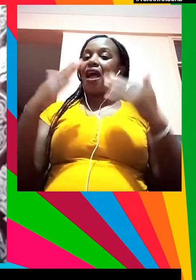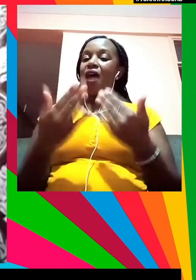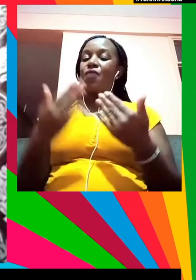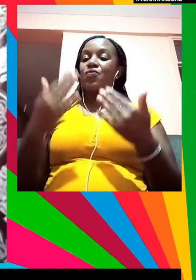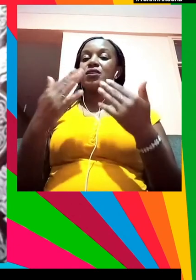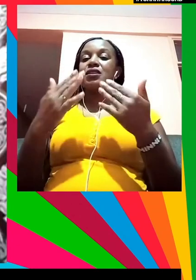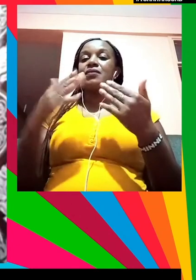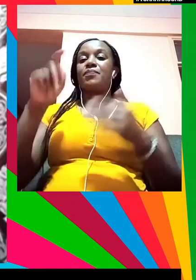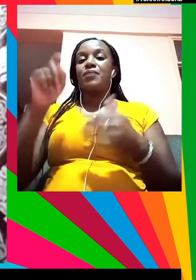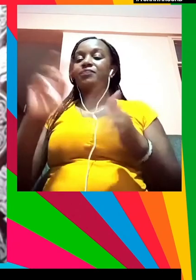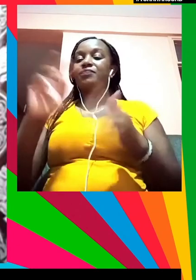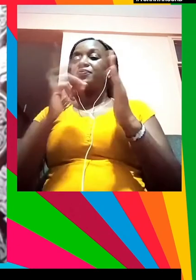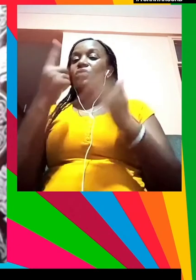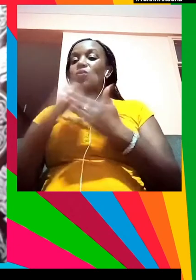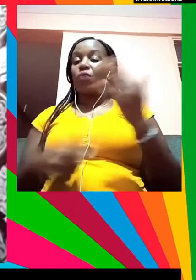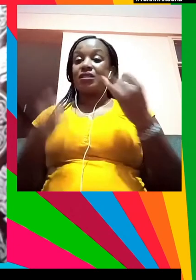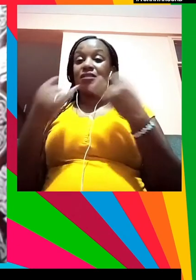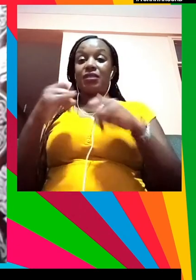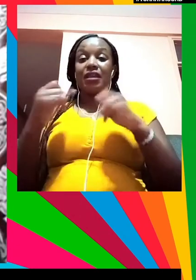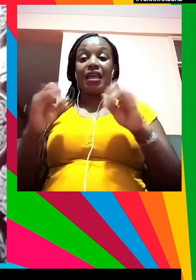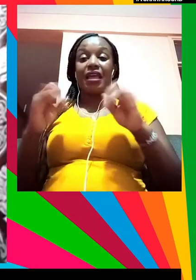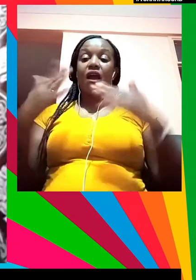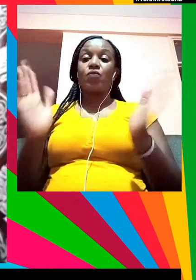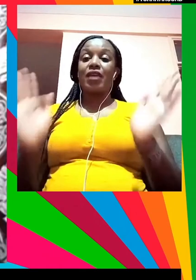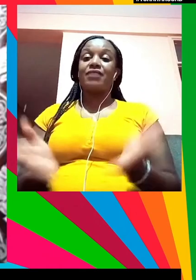implementando lo que ya existe? ¿cómo avanzamos con eso?